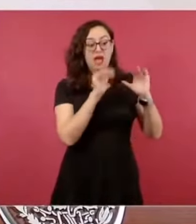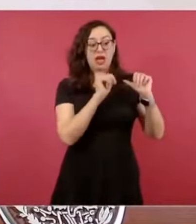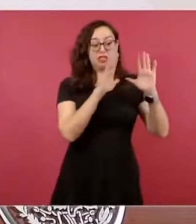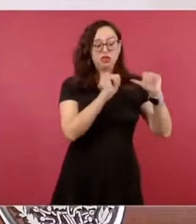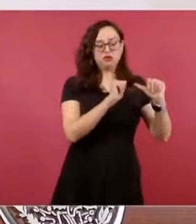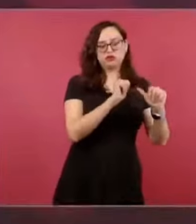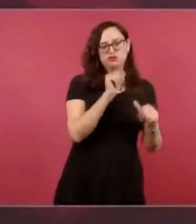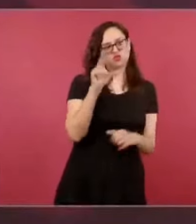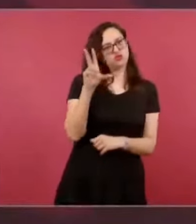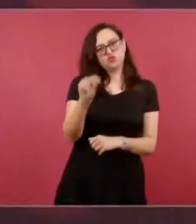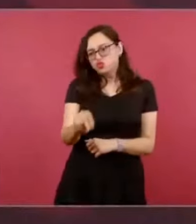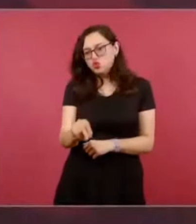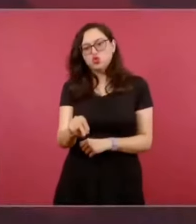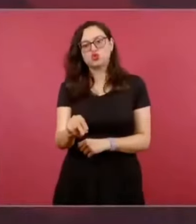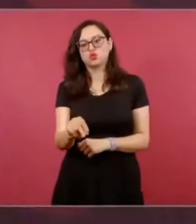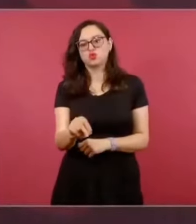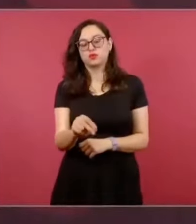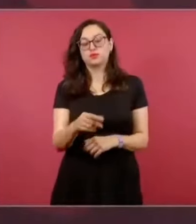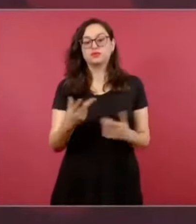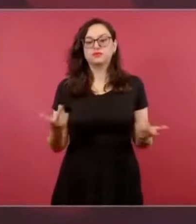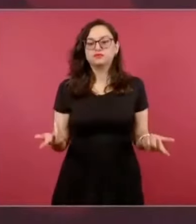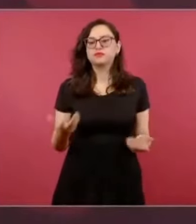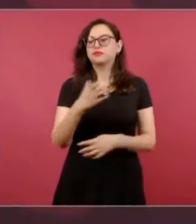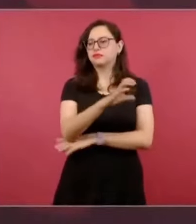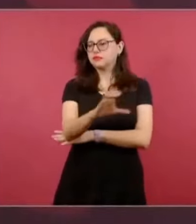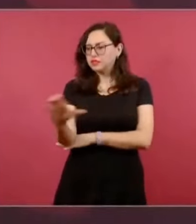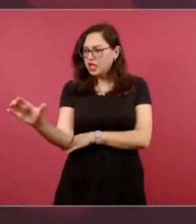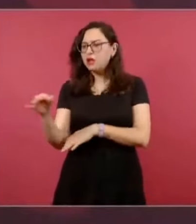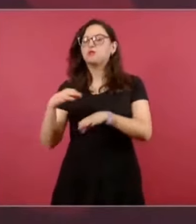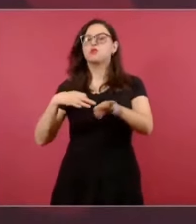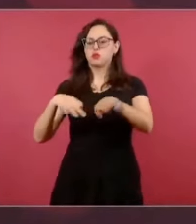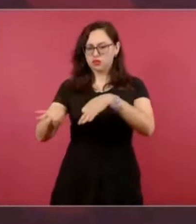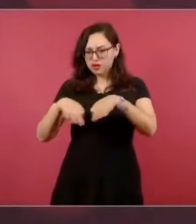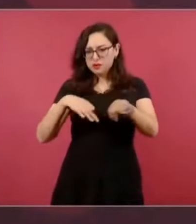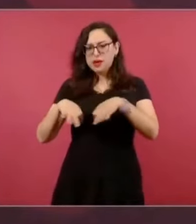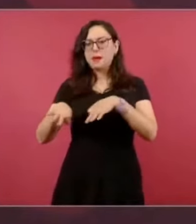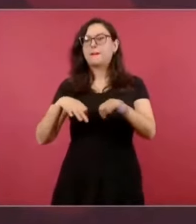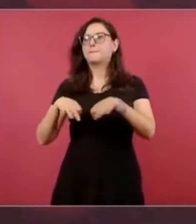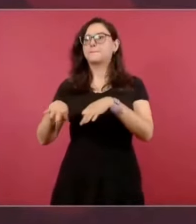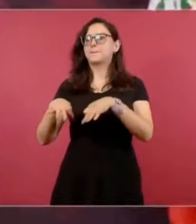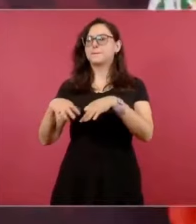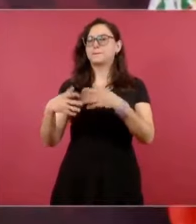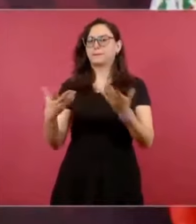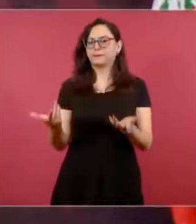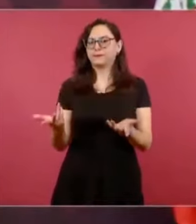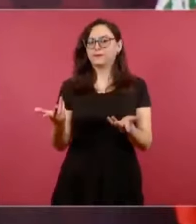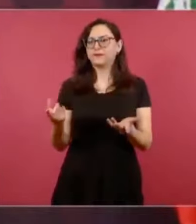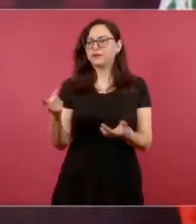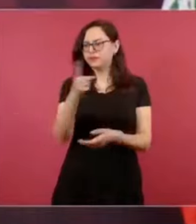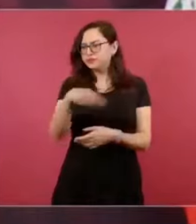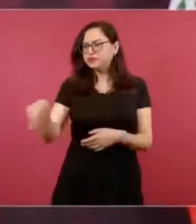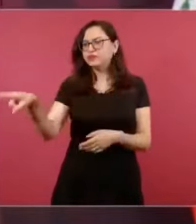progresistas, que tienen que ir hasta al psiquiatra.